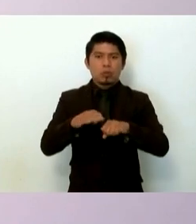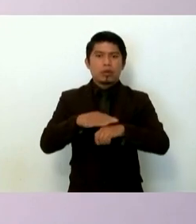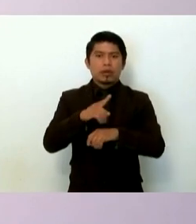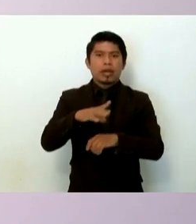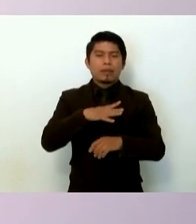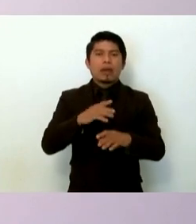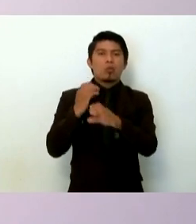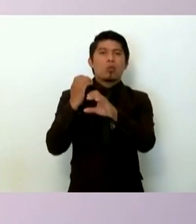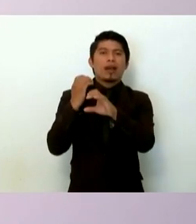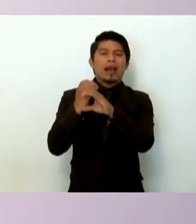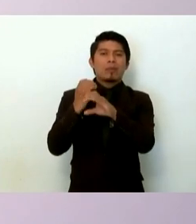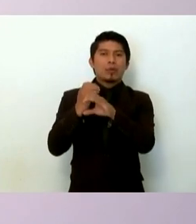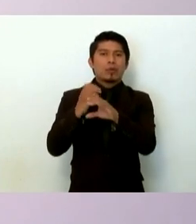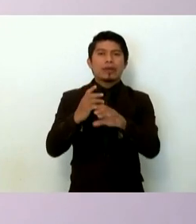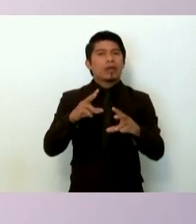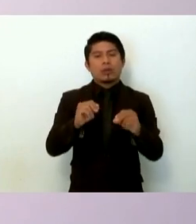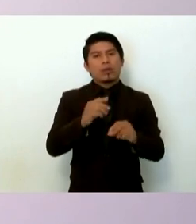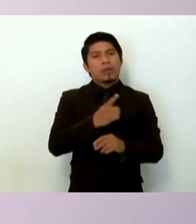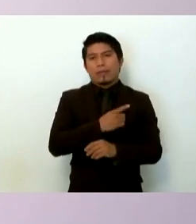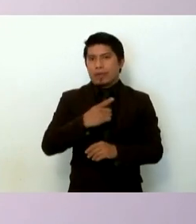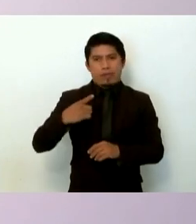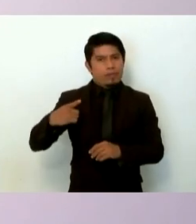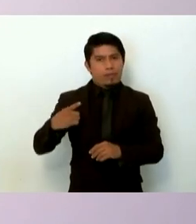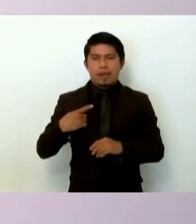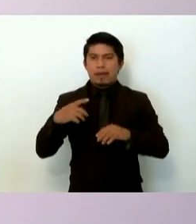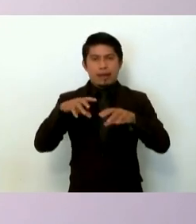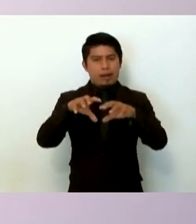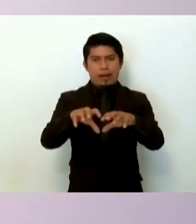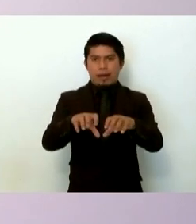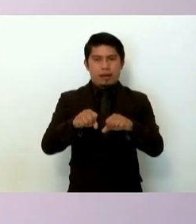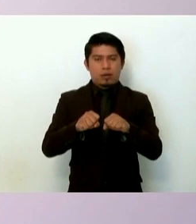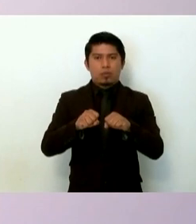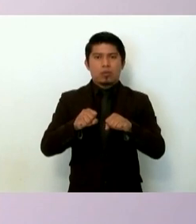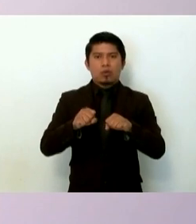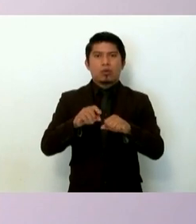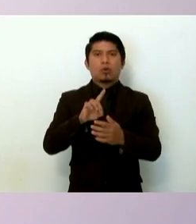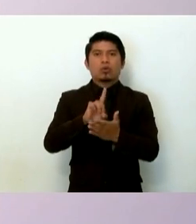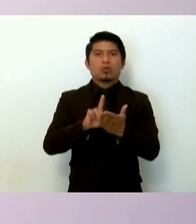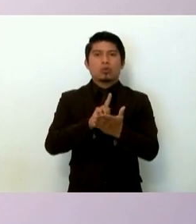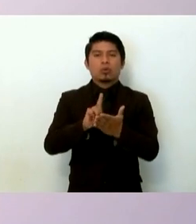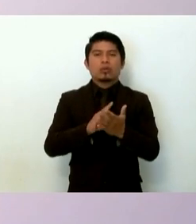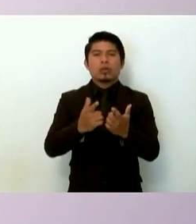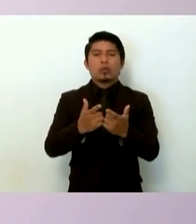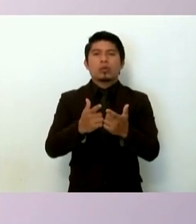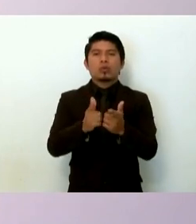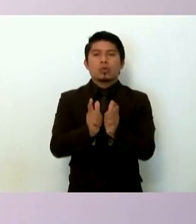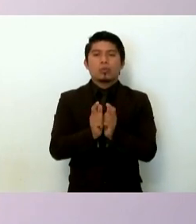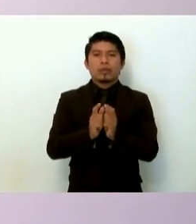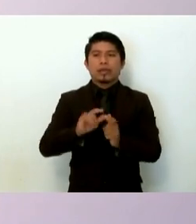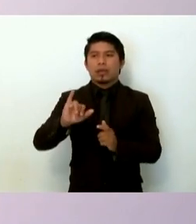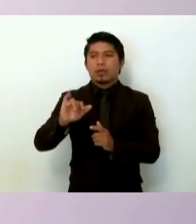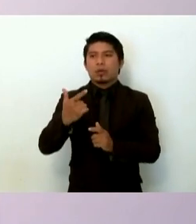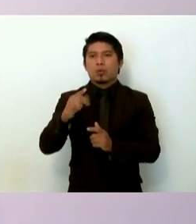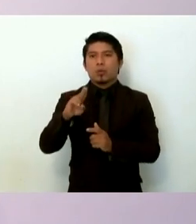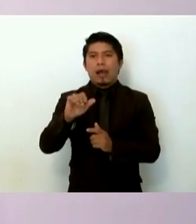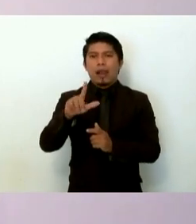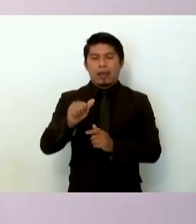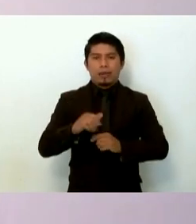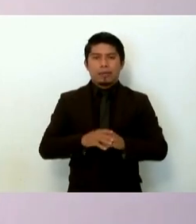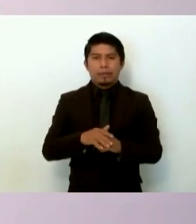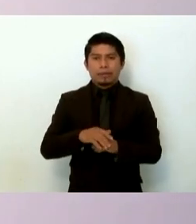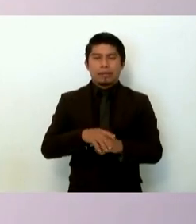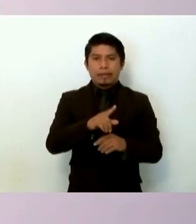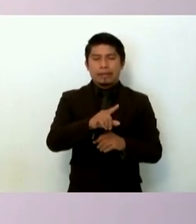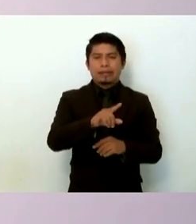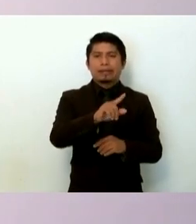tomado un autobús que no debían haber tomado con droga del grupo de Iguala el TIR